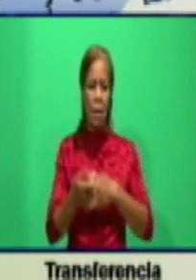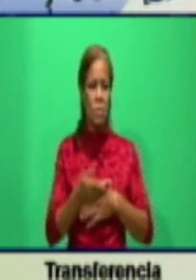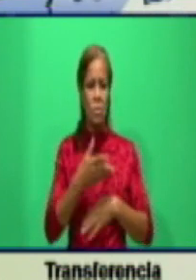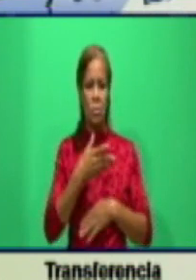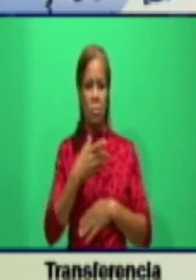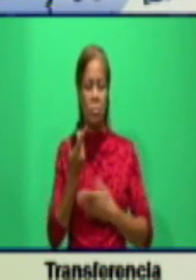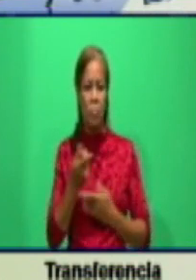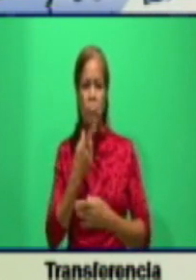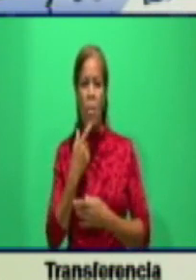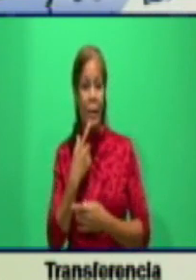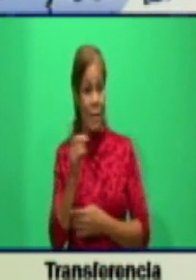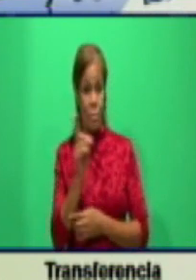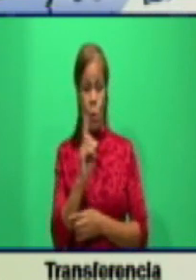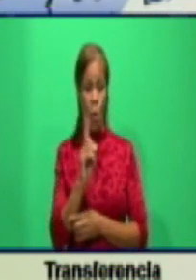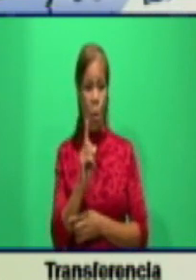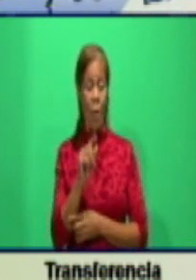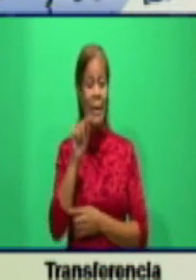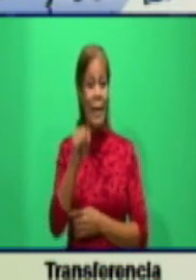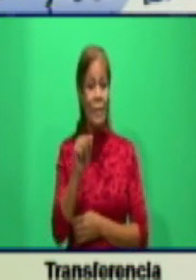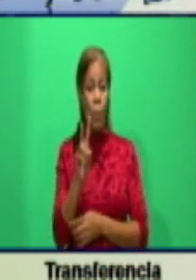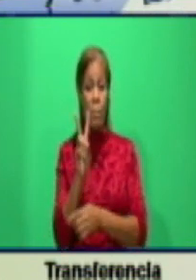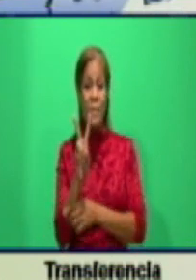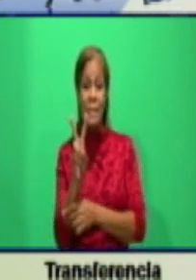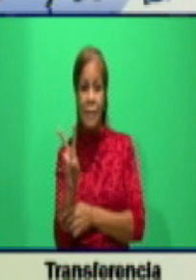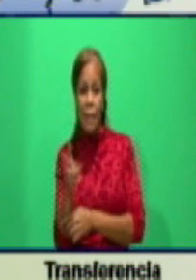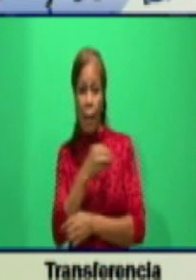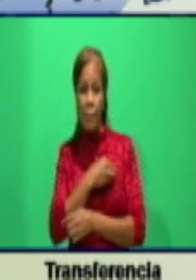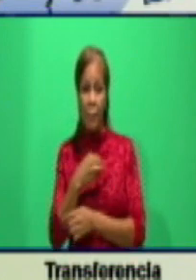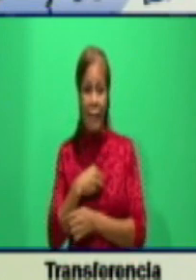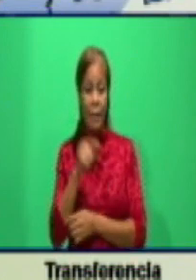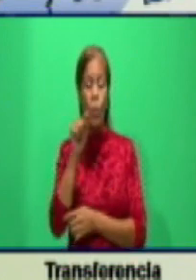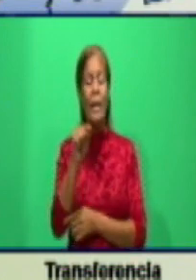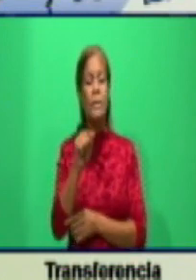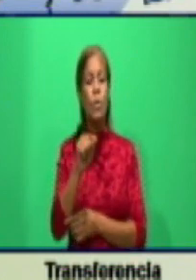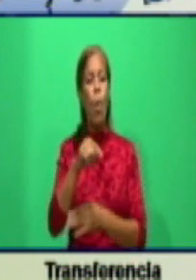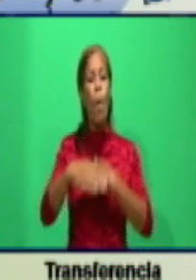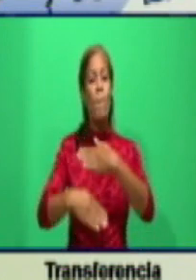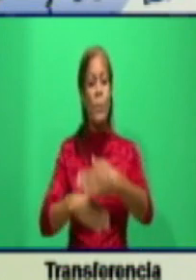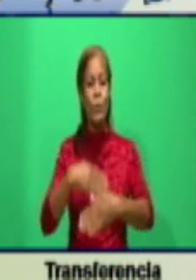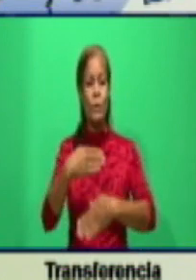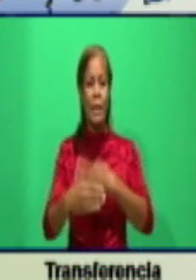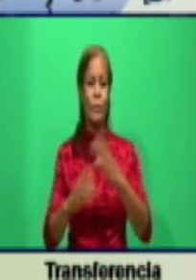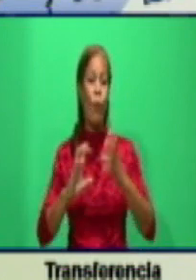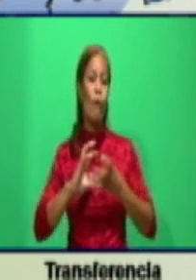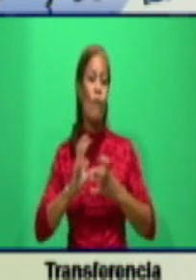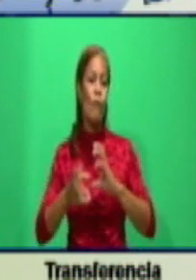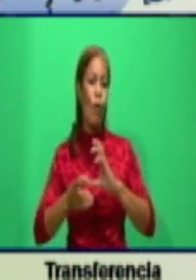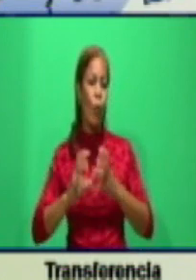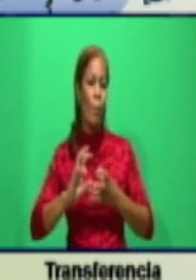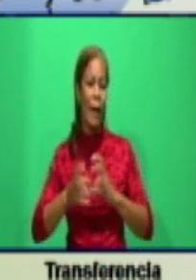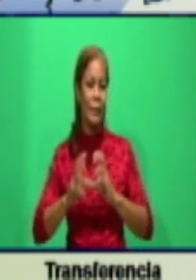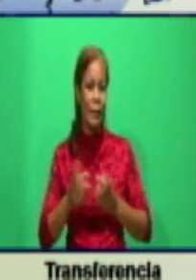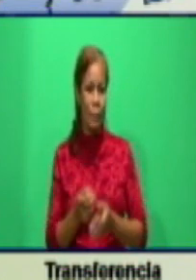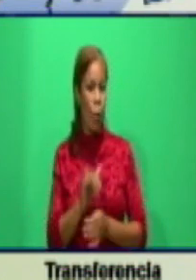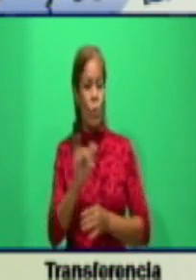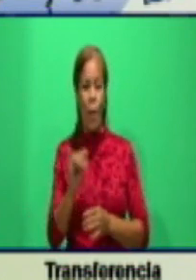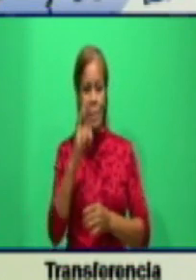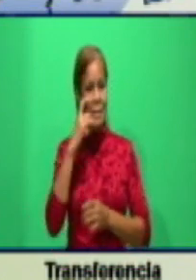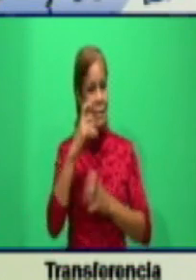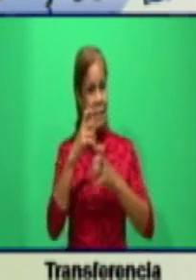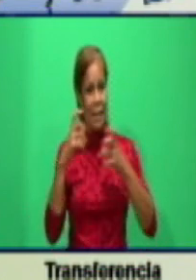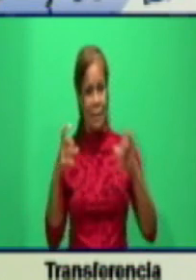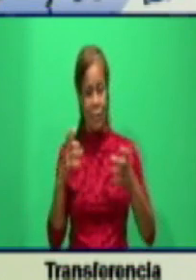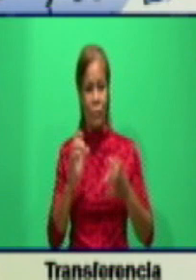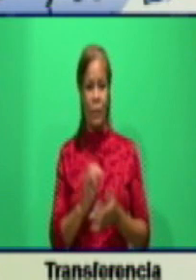epidemia. No, la pesquisa es un proceso formativo, académico y científico, porque fíjense